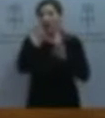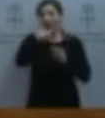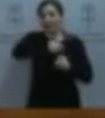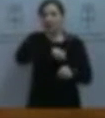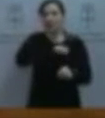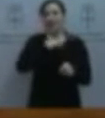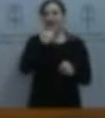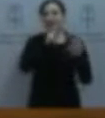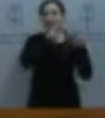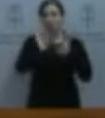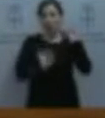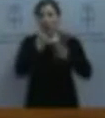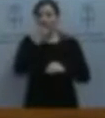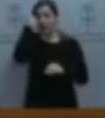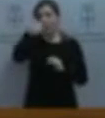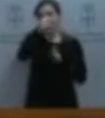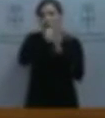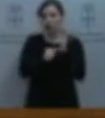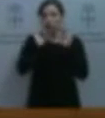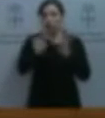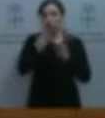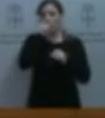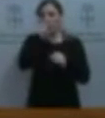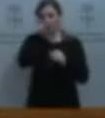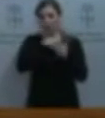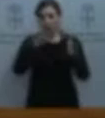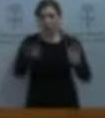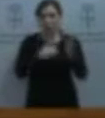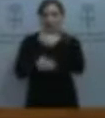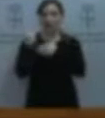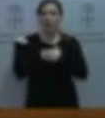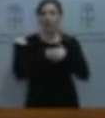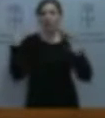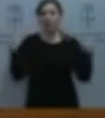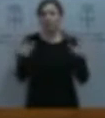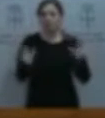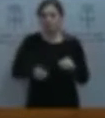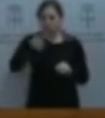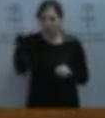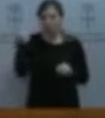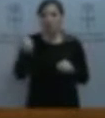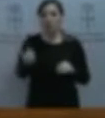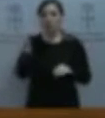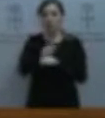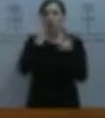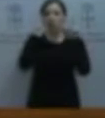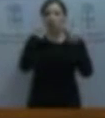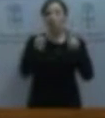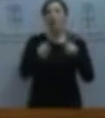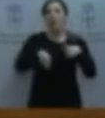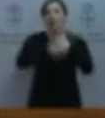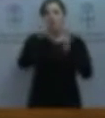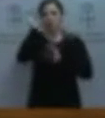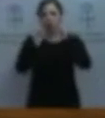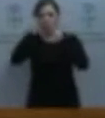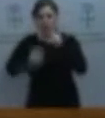Si tenemos en cuenta los datos desde 2009, son aún más graves. La inversión en educación disminuyó un 16%